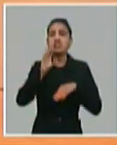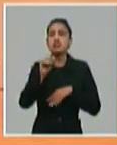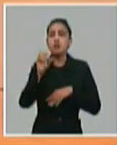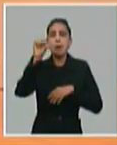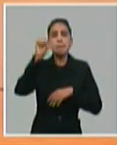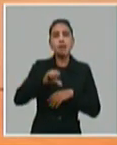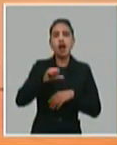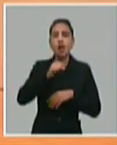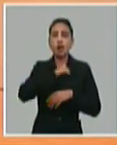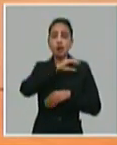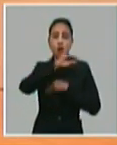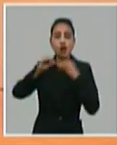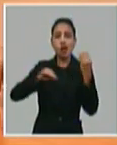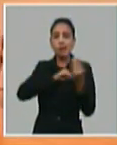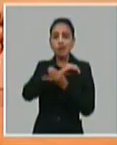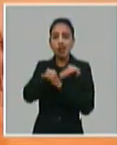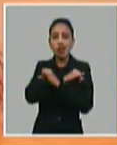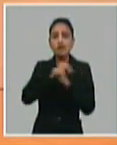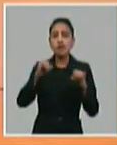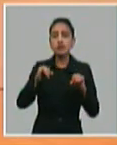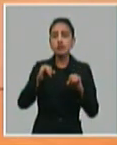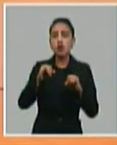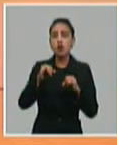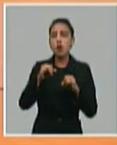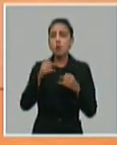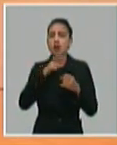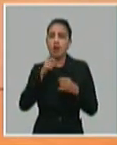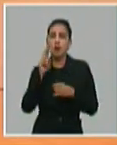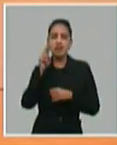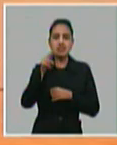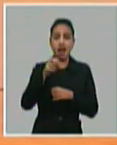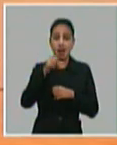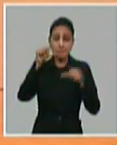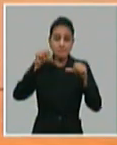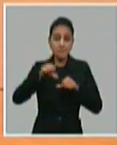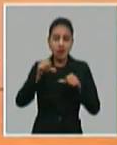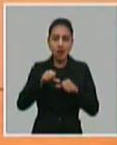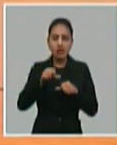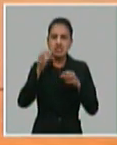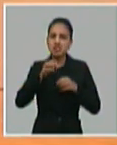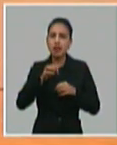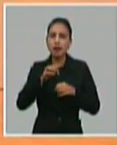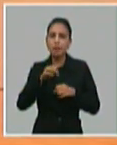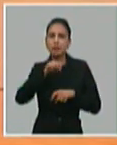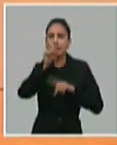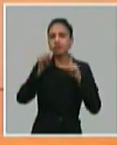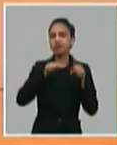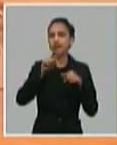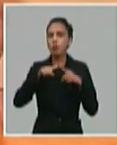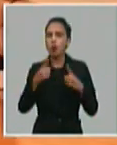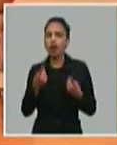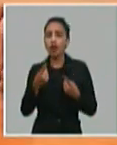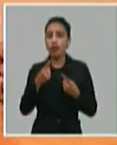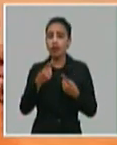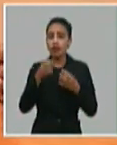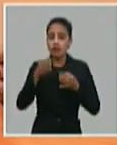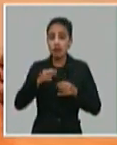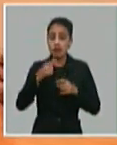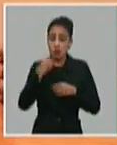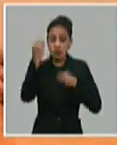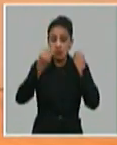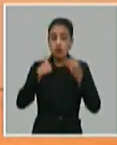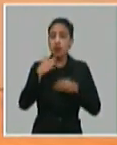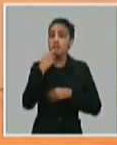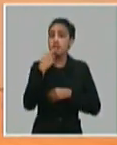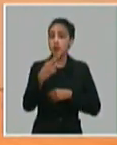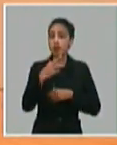de desdiversar las decisiones, los mensajes y un constante cuestionamiento. Y creo que aquí se ha estado dando respuesta, incluso